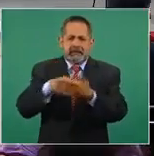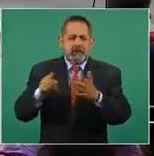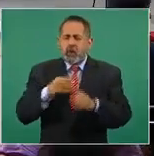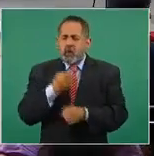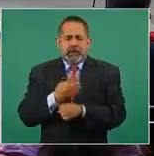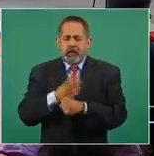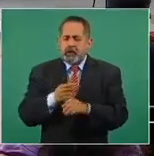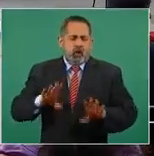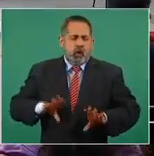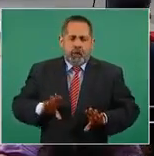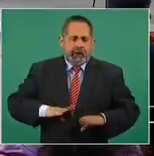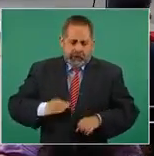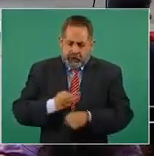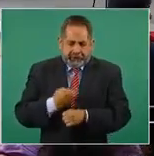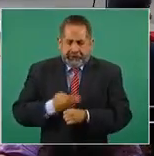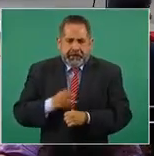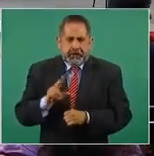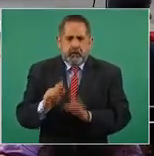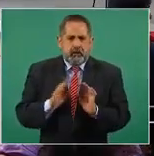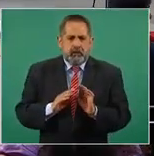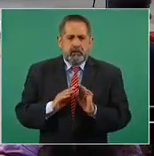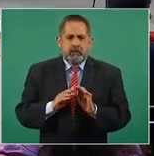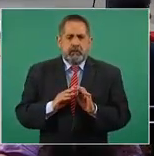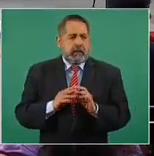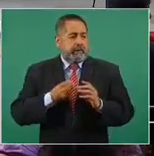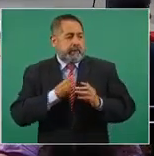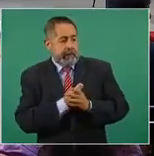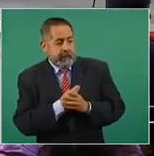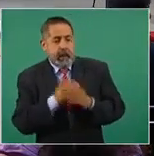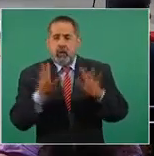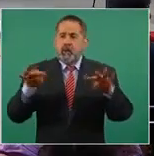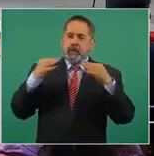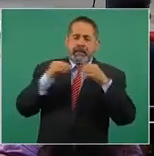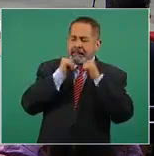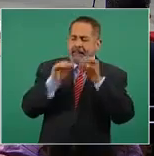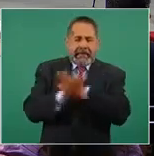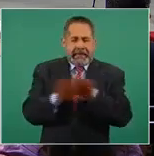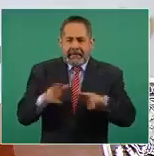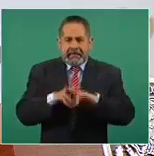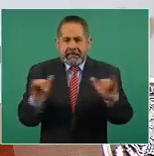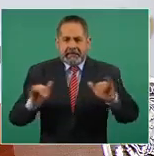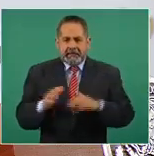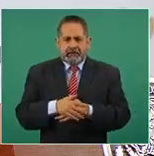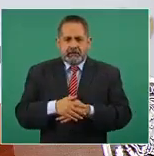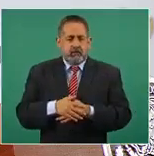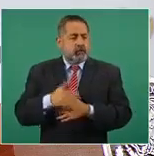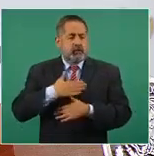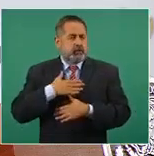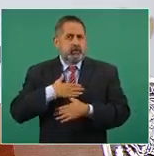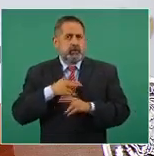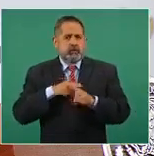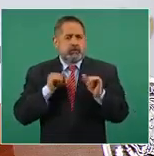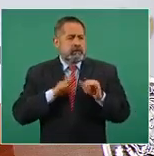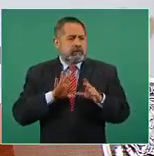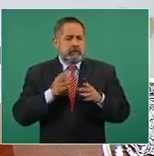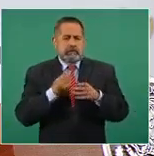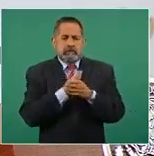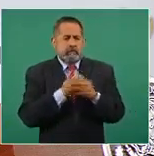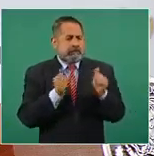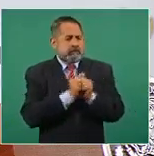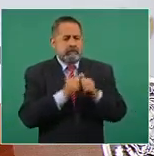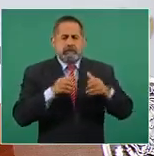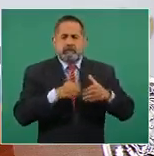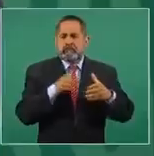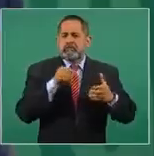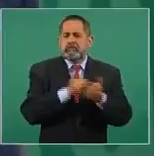conviene ni en público ni en privado. Yo no me he reunido con el